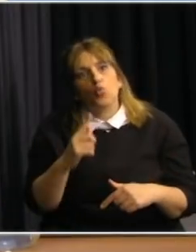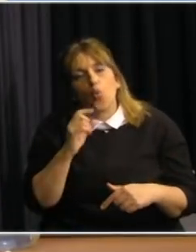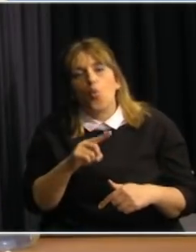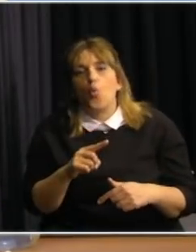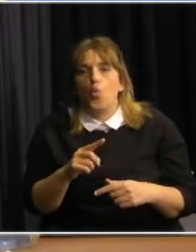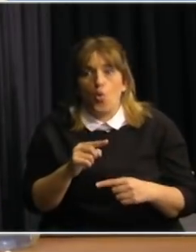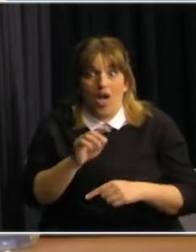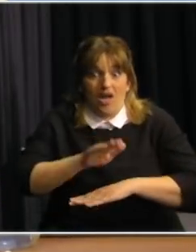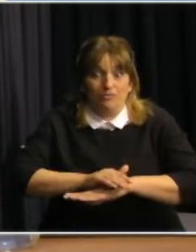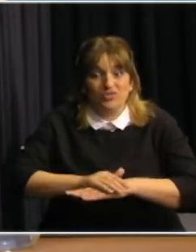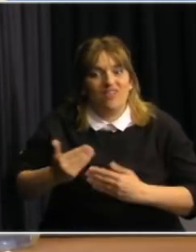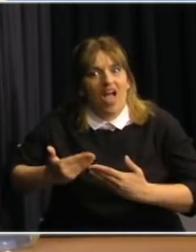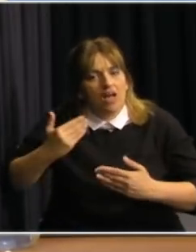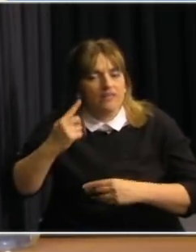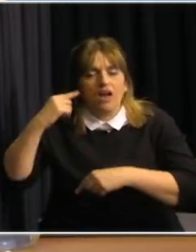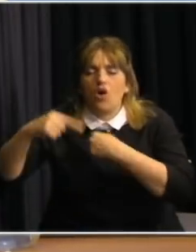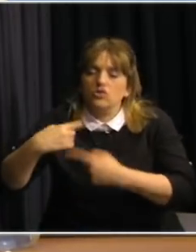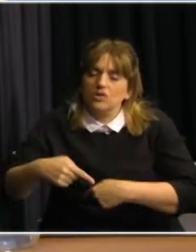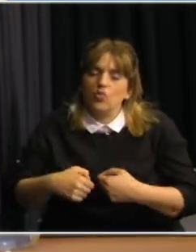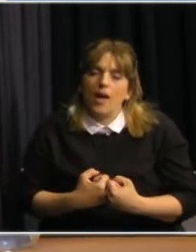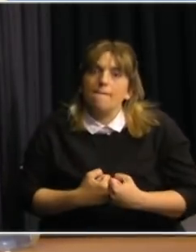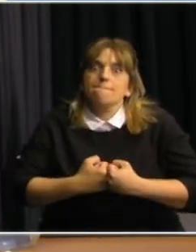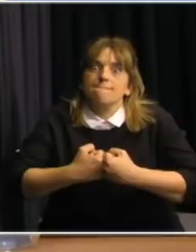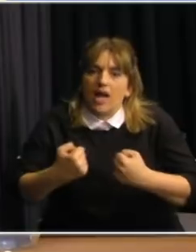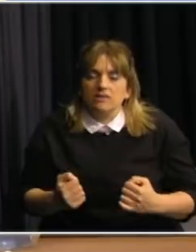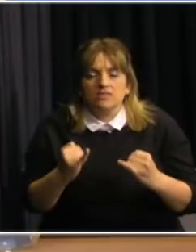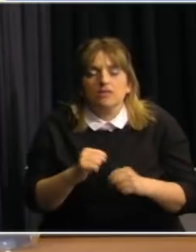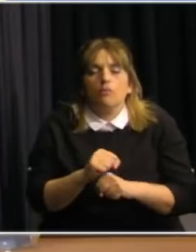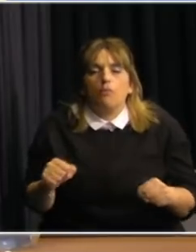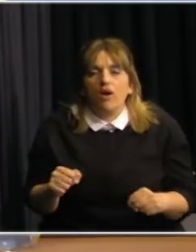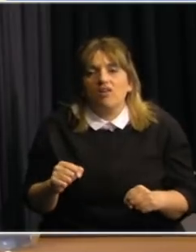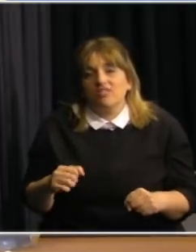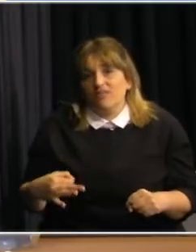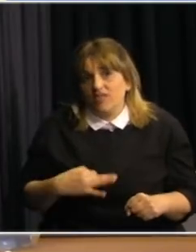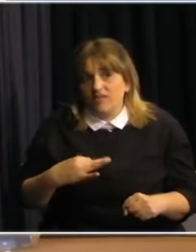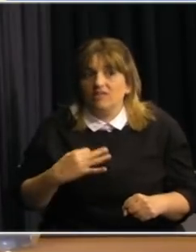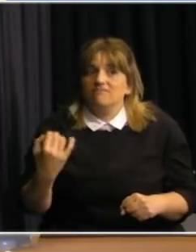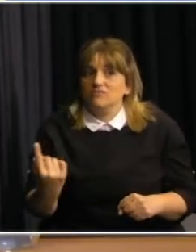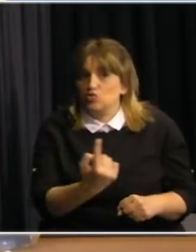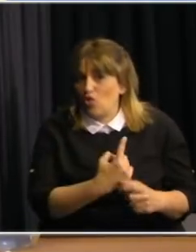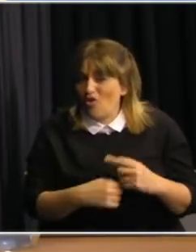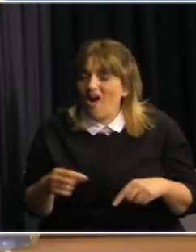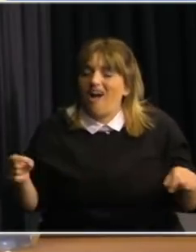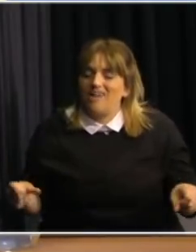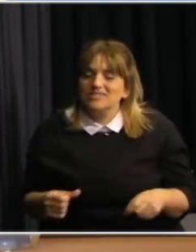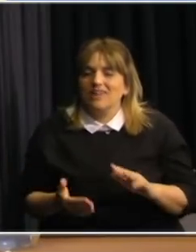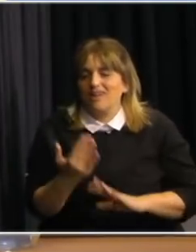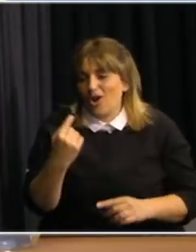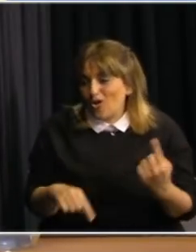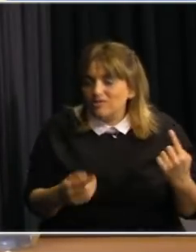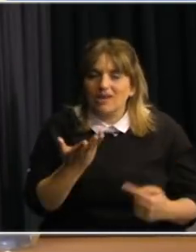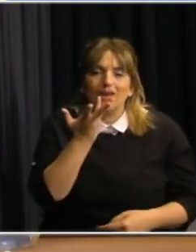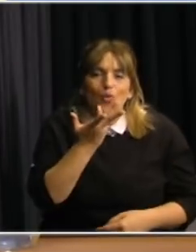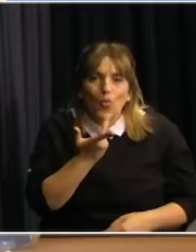detallamos antes, sino por el contrario profundizarlas, nos permitirá vivir nuestras vidas, hacer muchas de las cosas que nos